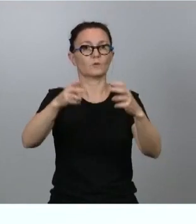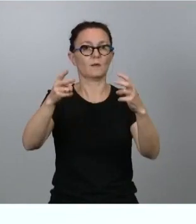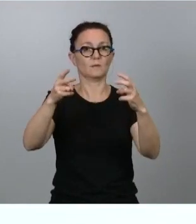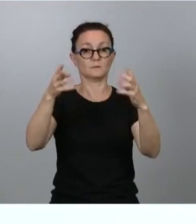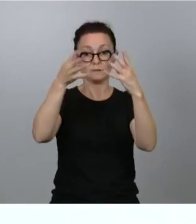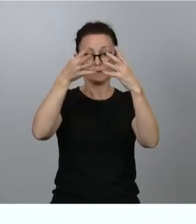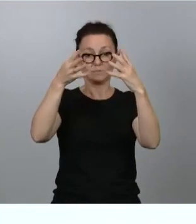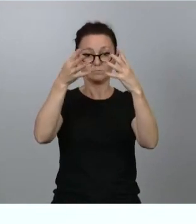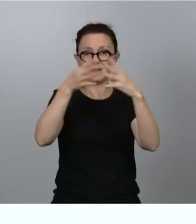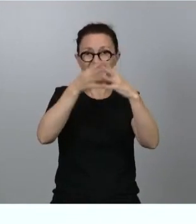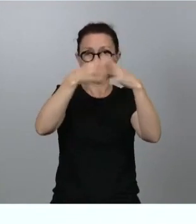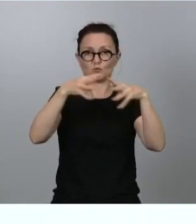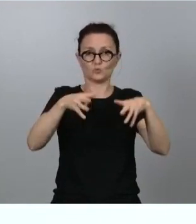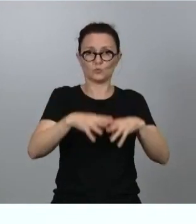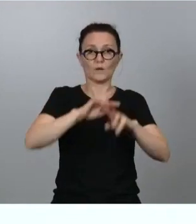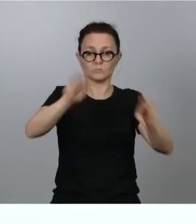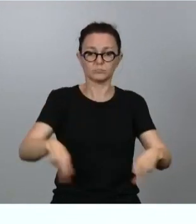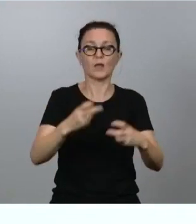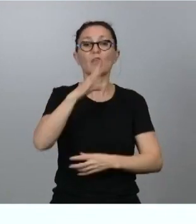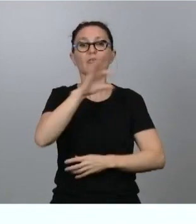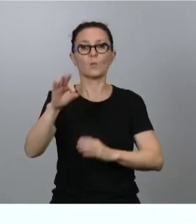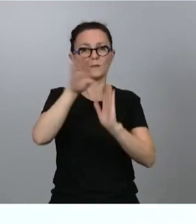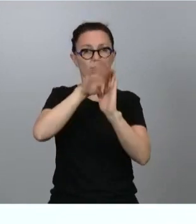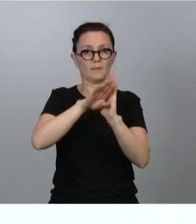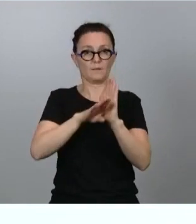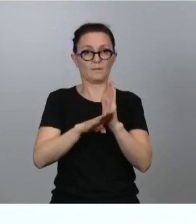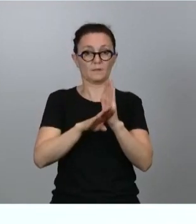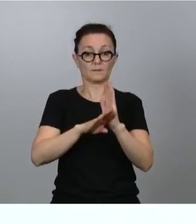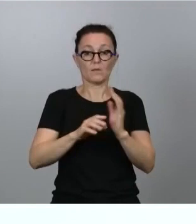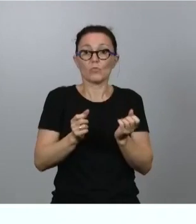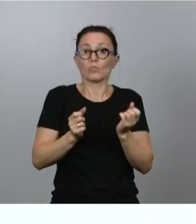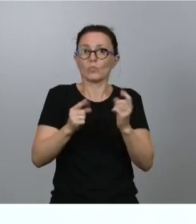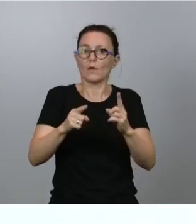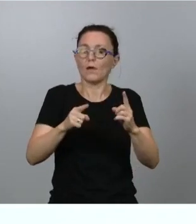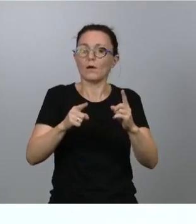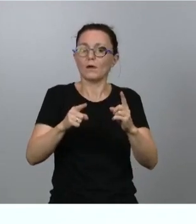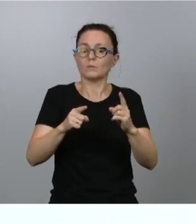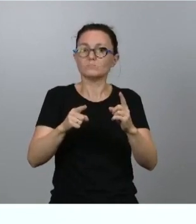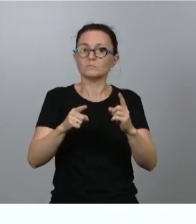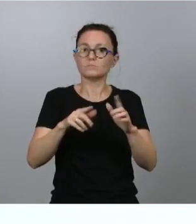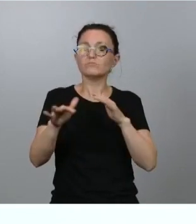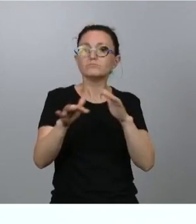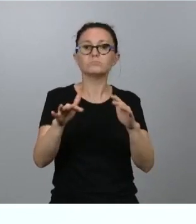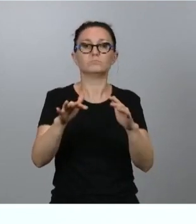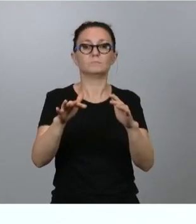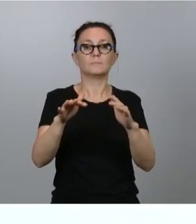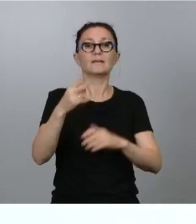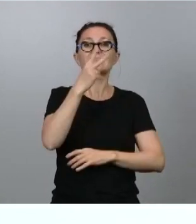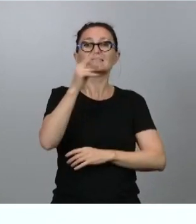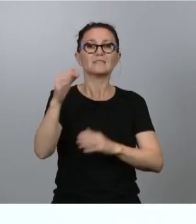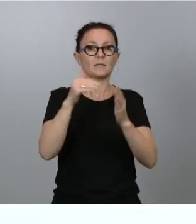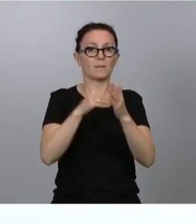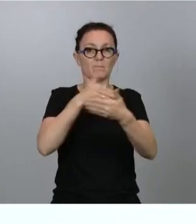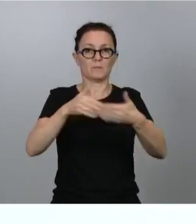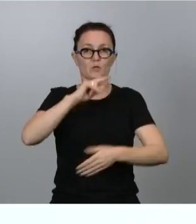concretadas aproximadamente en 50 medidas, que van a movilizar un importe de 70.000 millones de euros en los